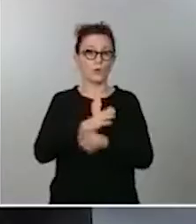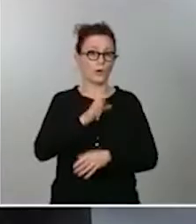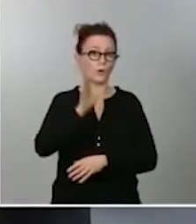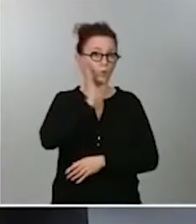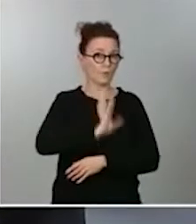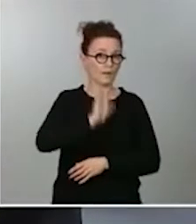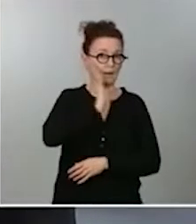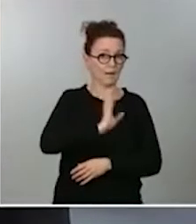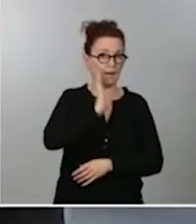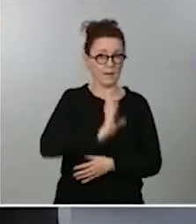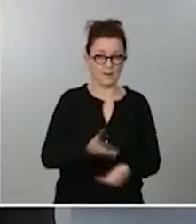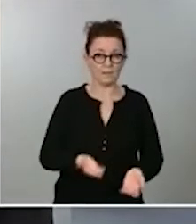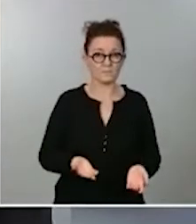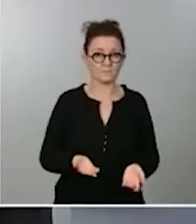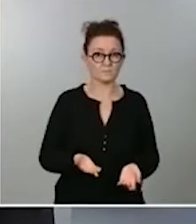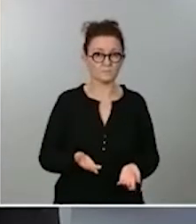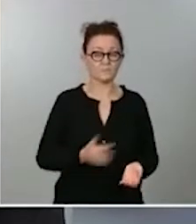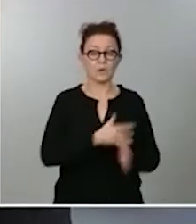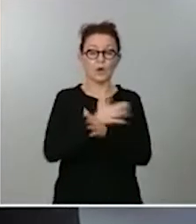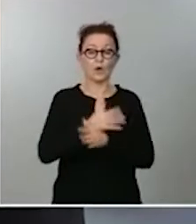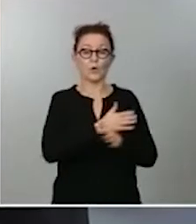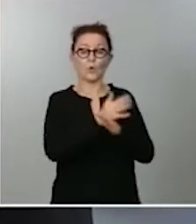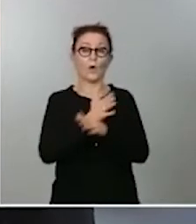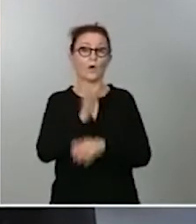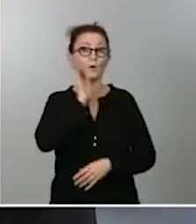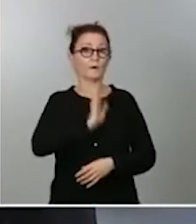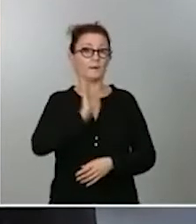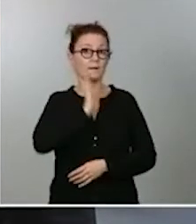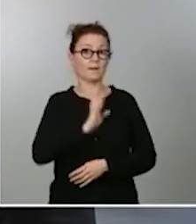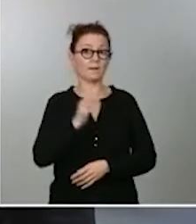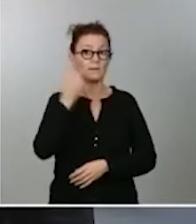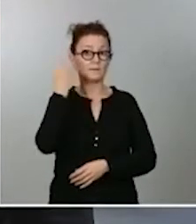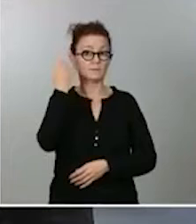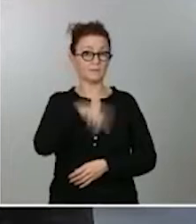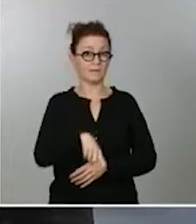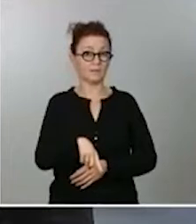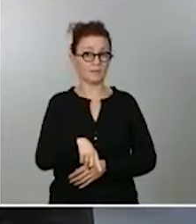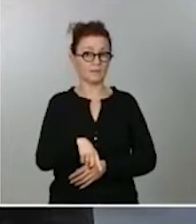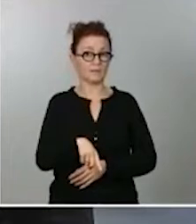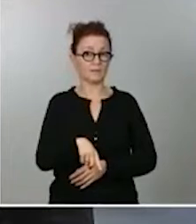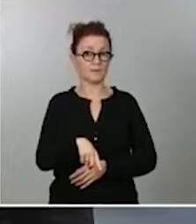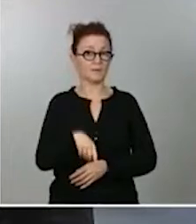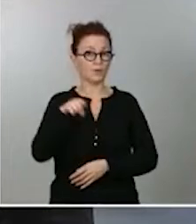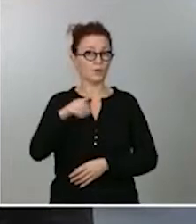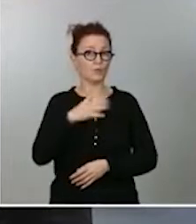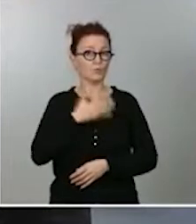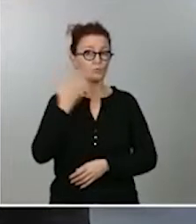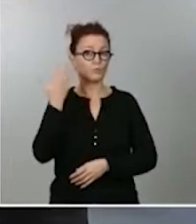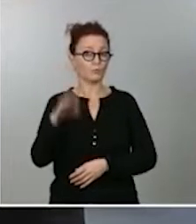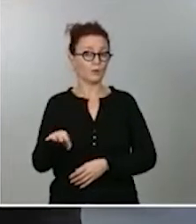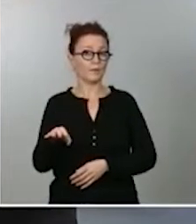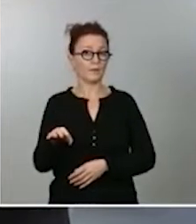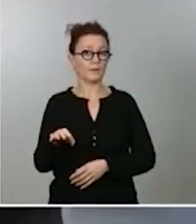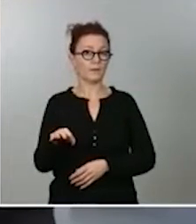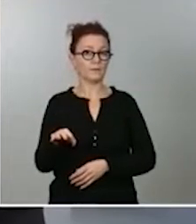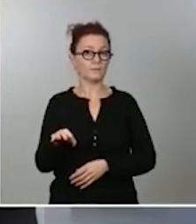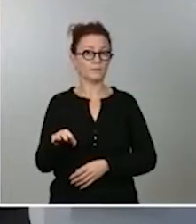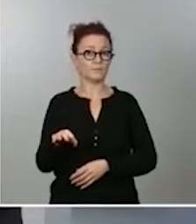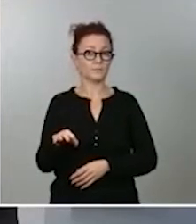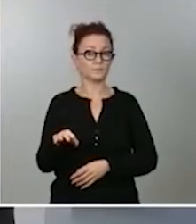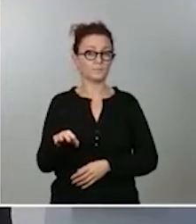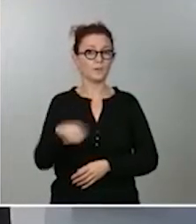Lógicamente, este juego ilegal, ahí sí que hay una posible vulnerabilización de esta población